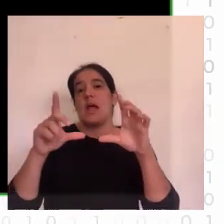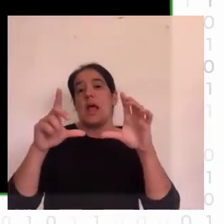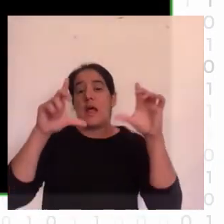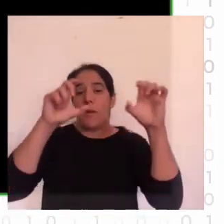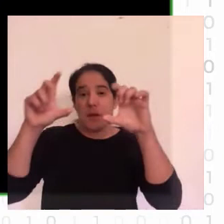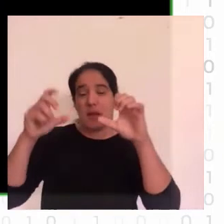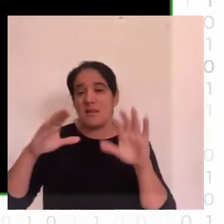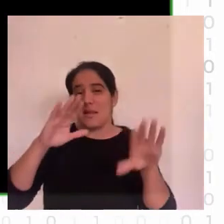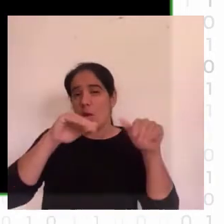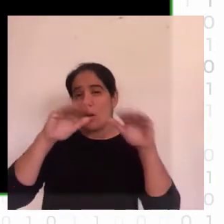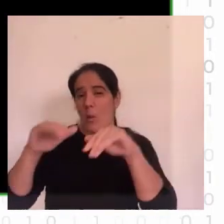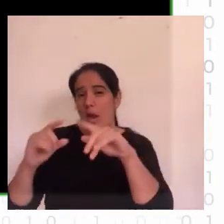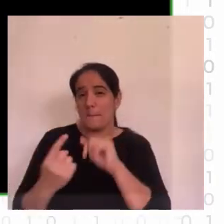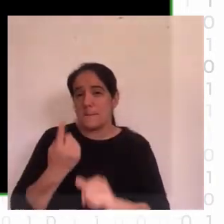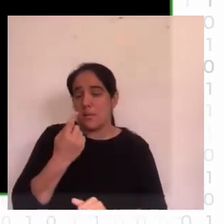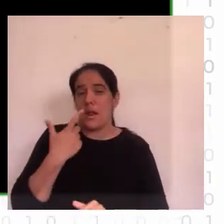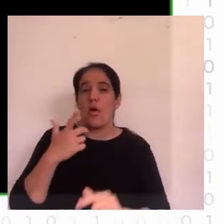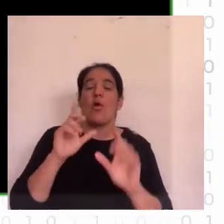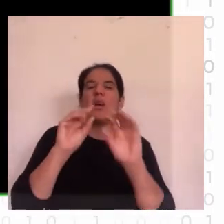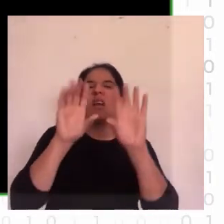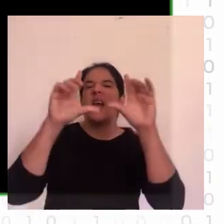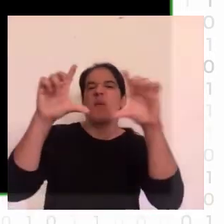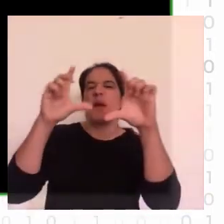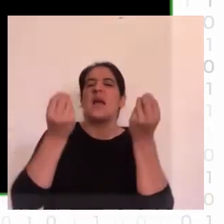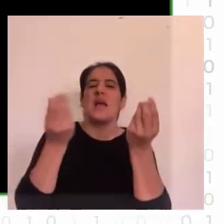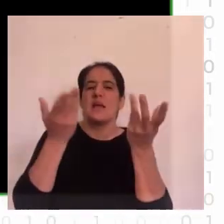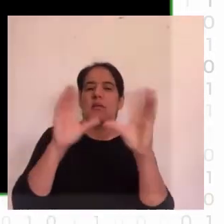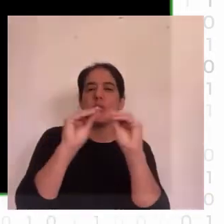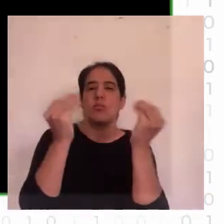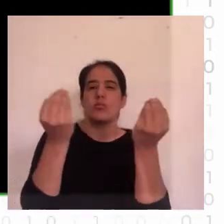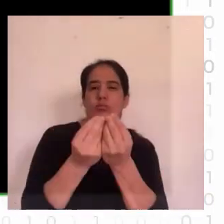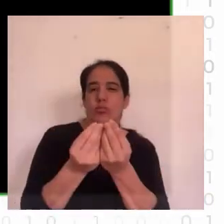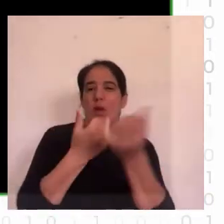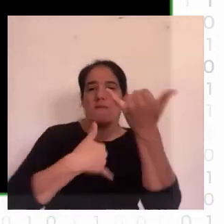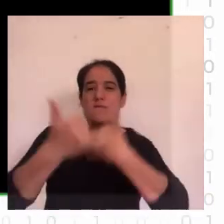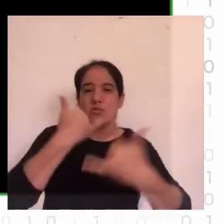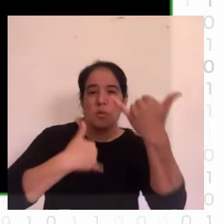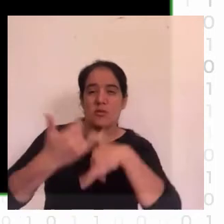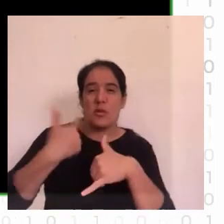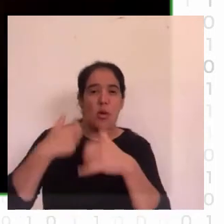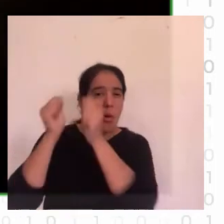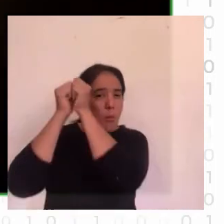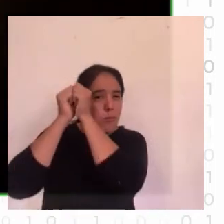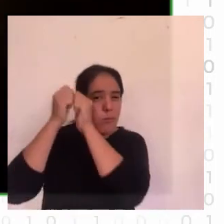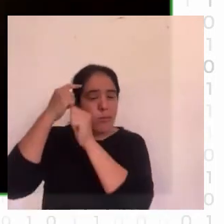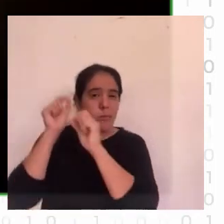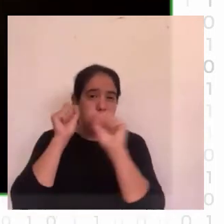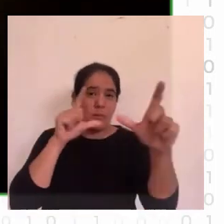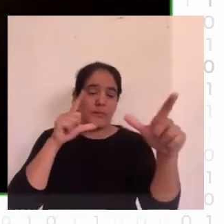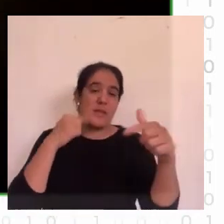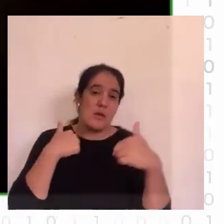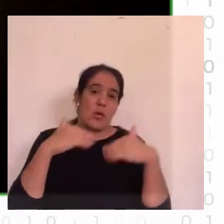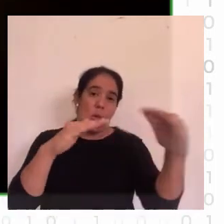conjunto de datos que tienen que ver con las neurociencias y a medida que las dos redes se van entrenando se van generando